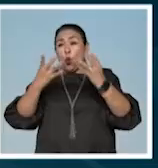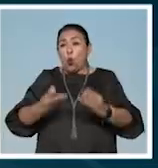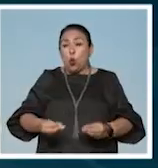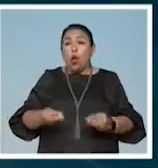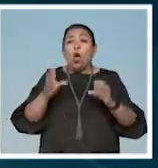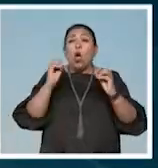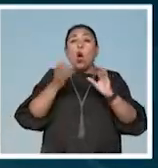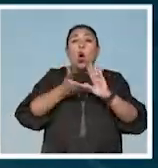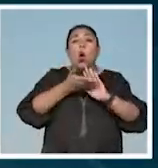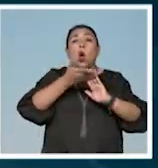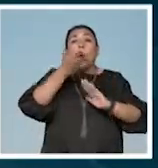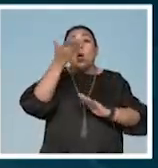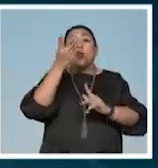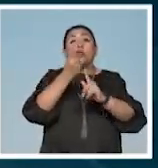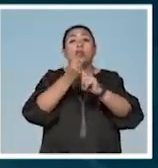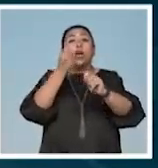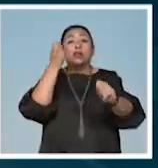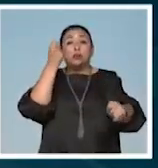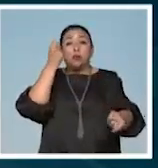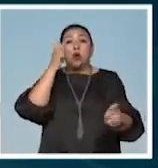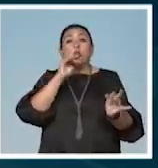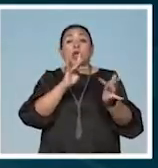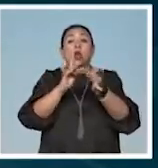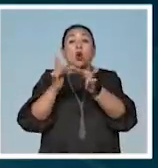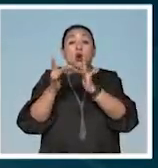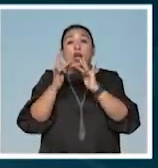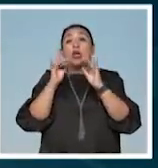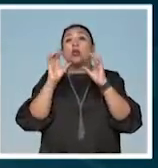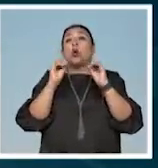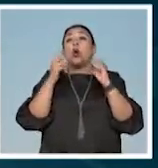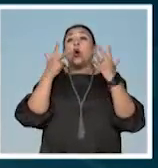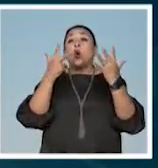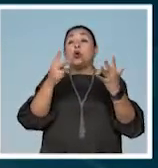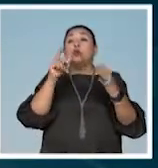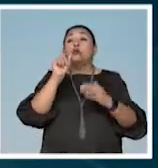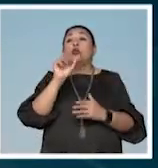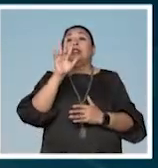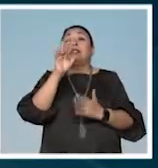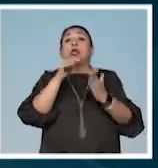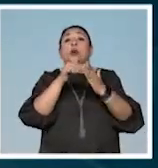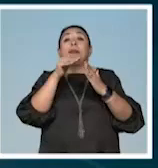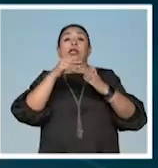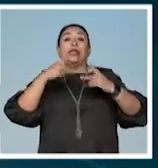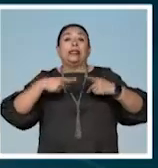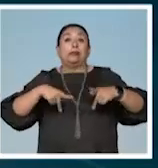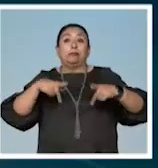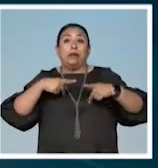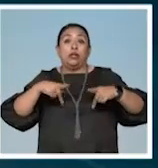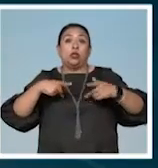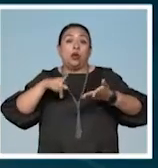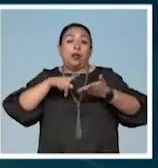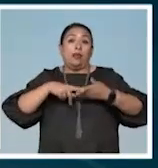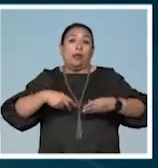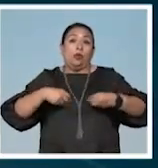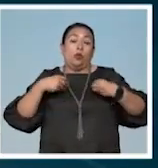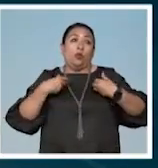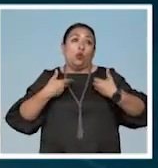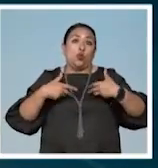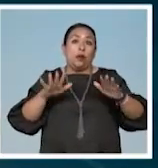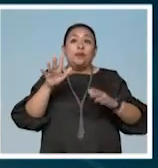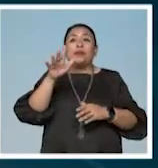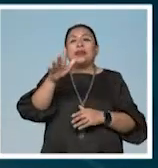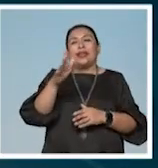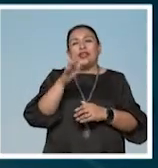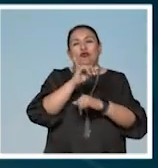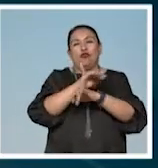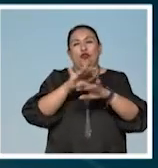ni la infraestructura de transporte que los conecta, ni los 8.5 millones de personas que los habitan. De acuerdo